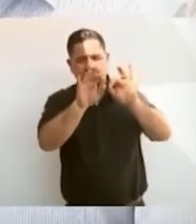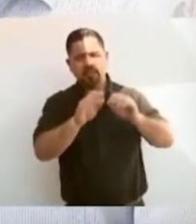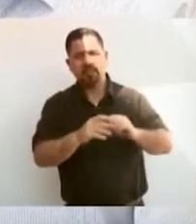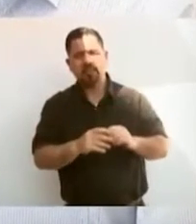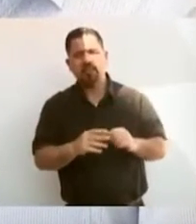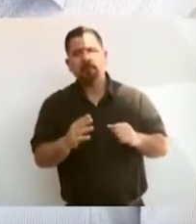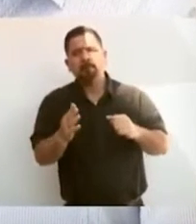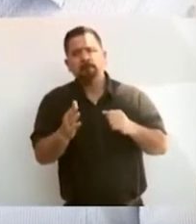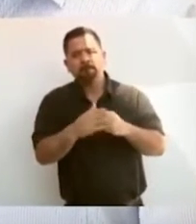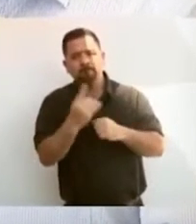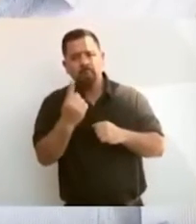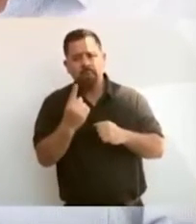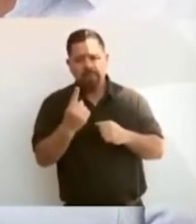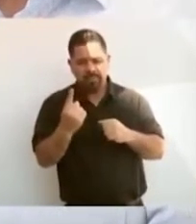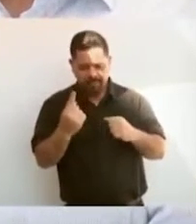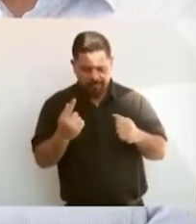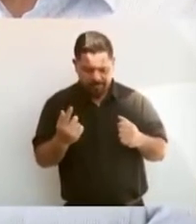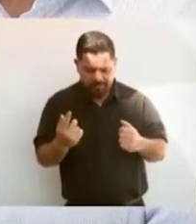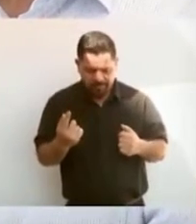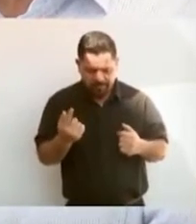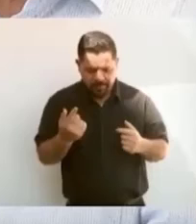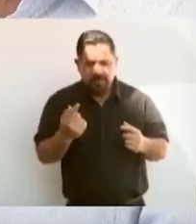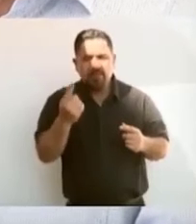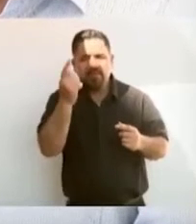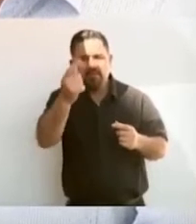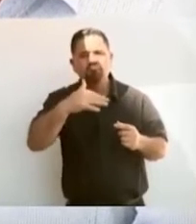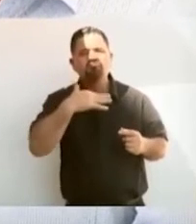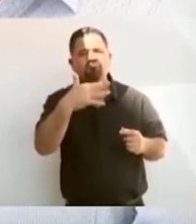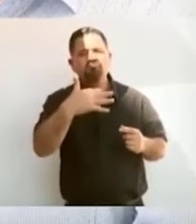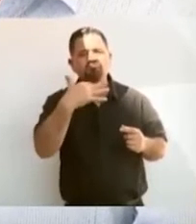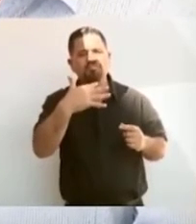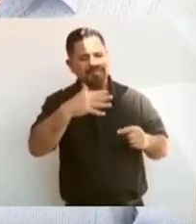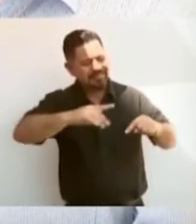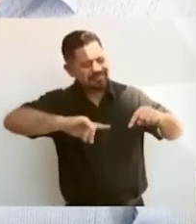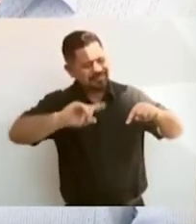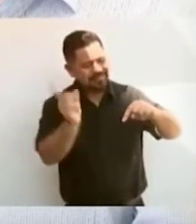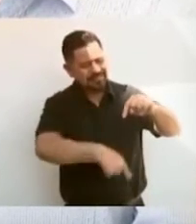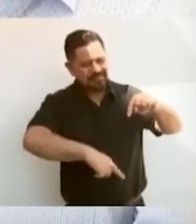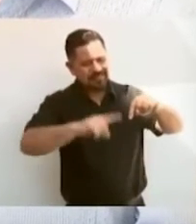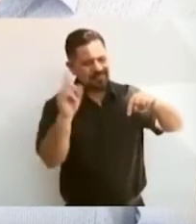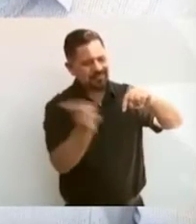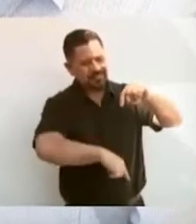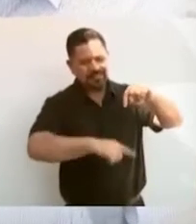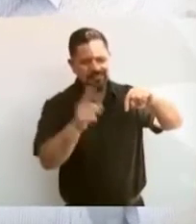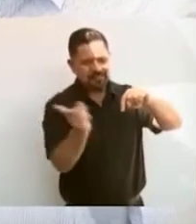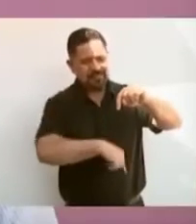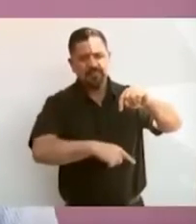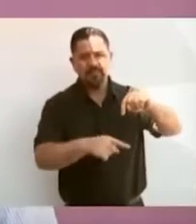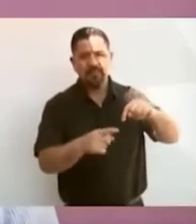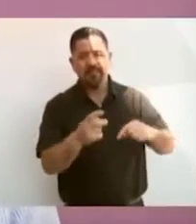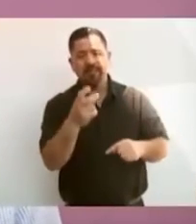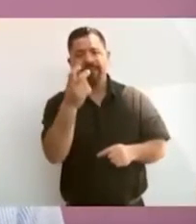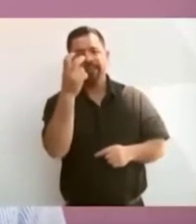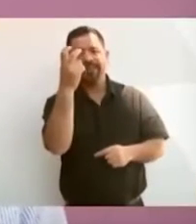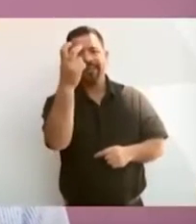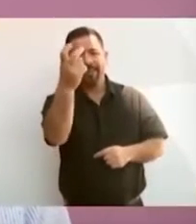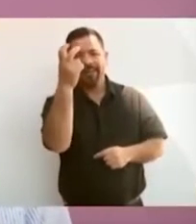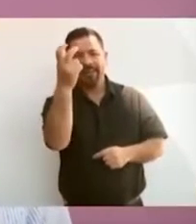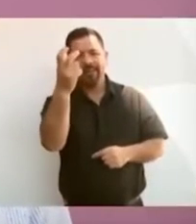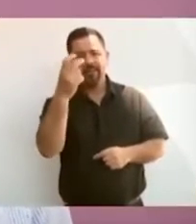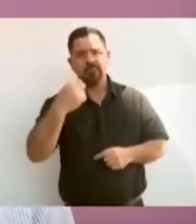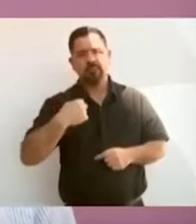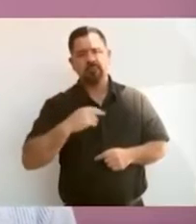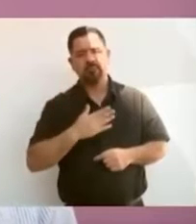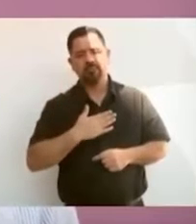contestaría acabar con la corrupción. Esa es la esencia de